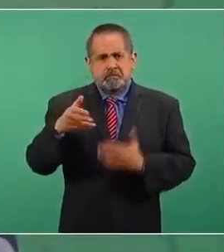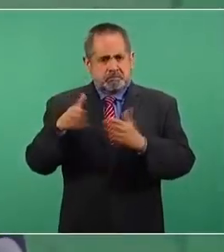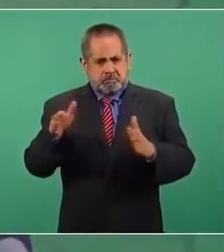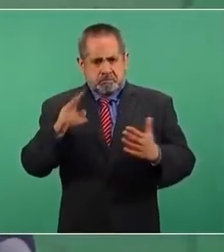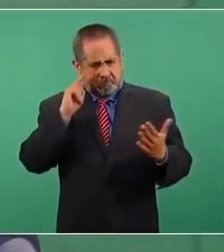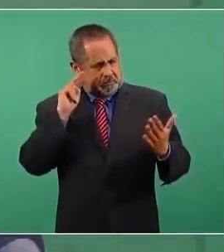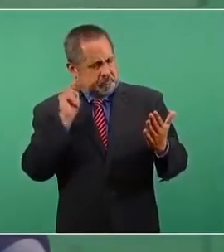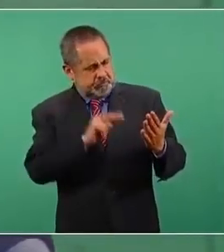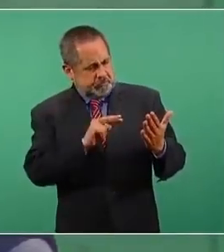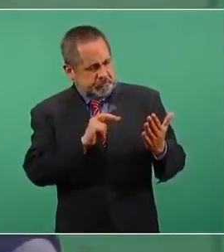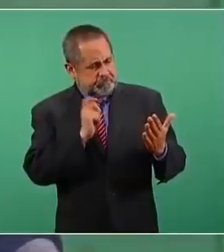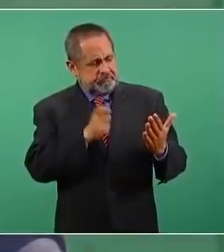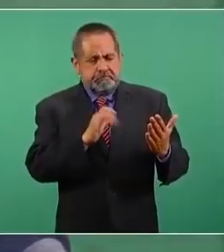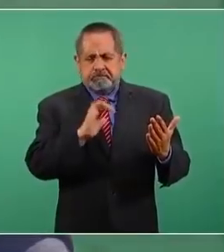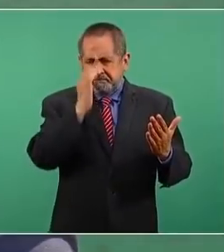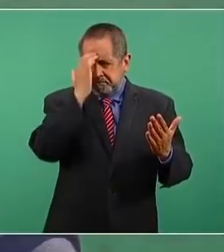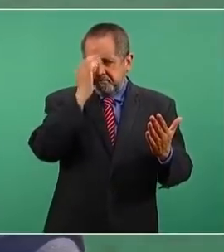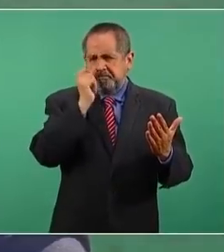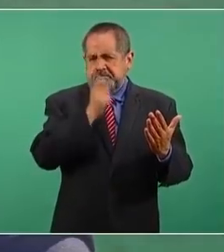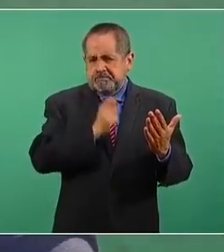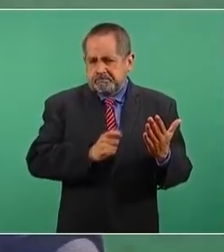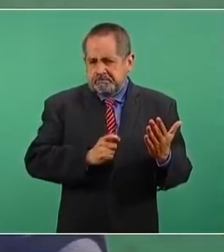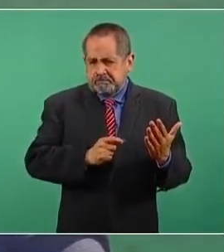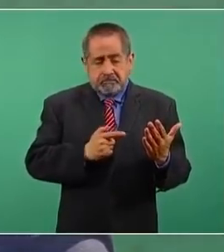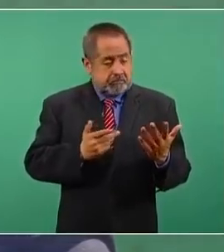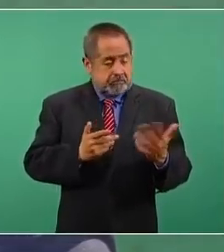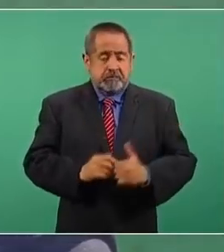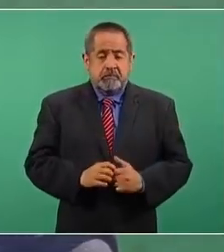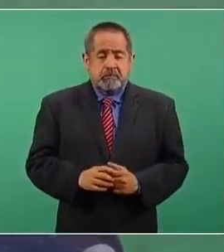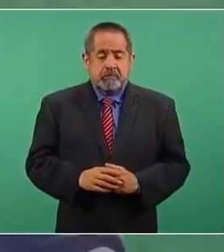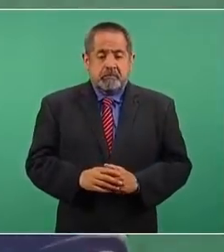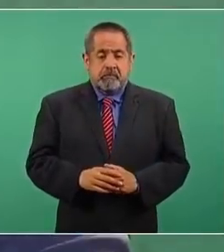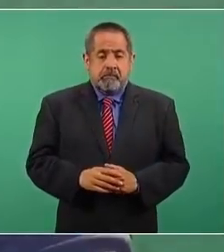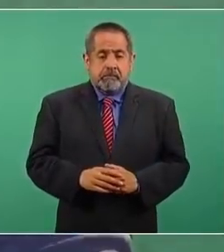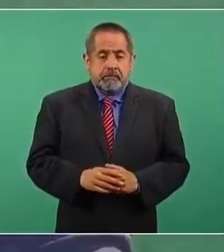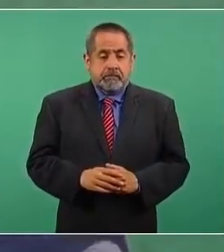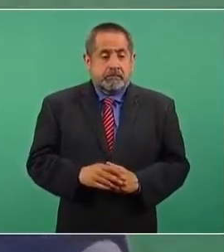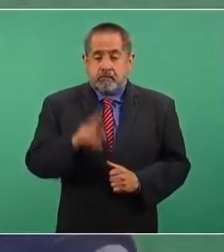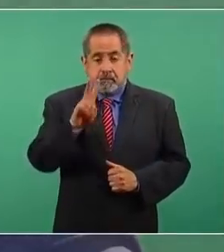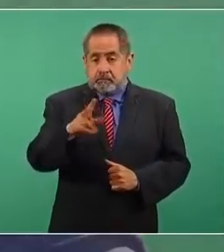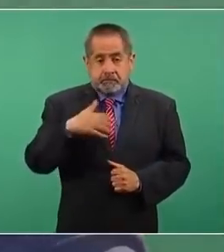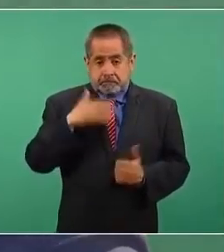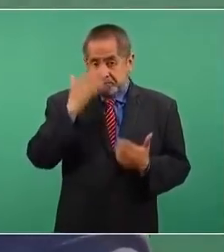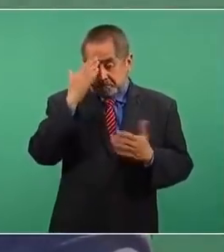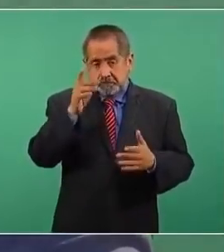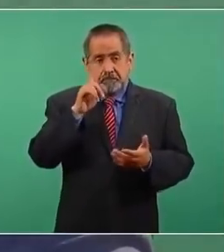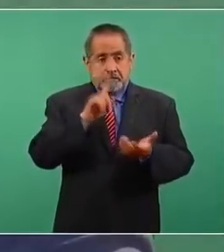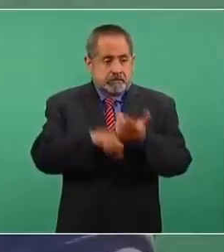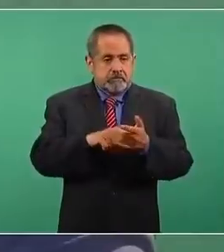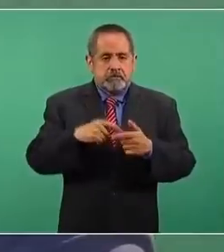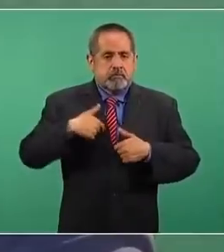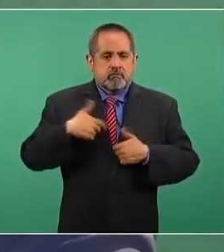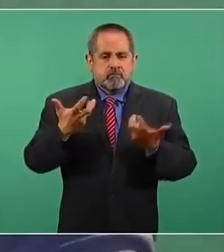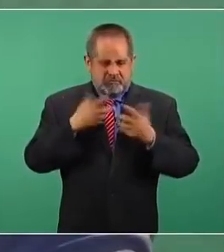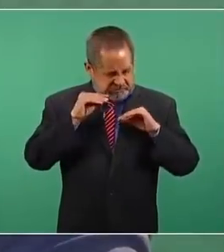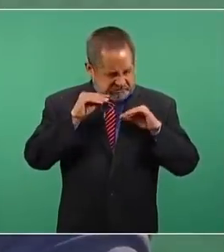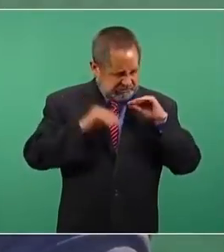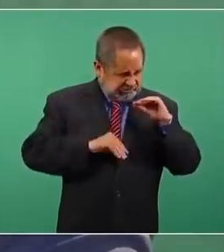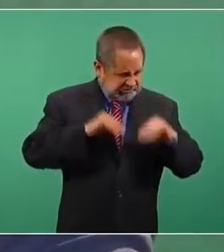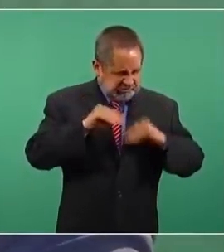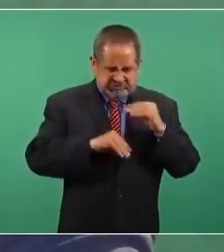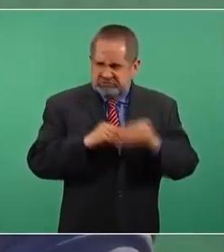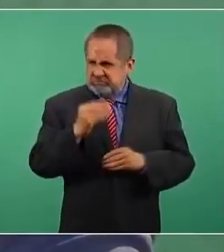porque no conozco el expediente, yo no fabrico expedientes,